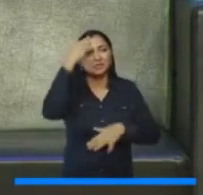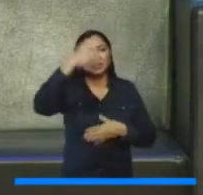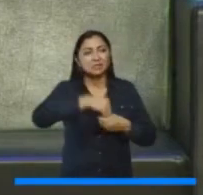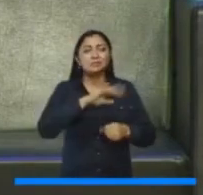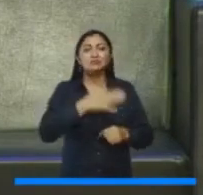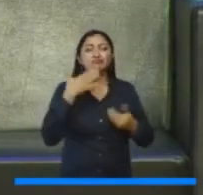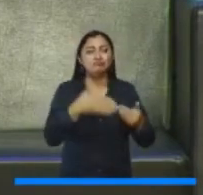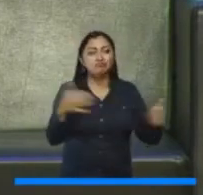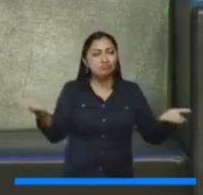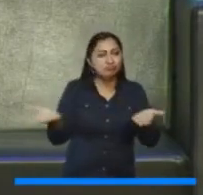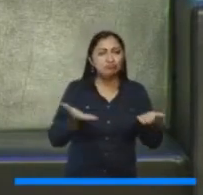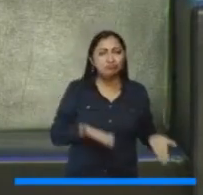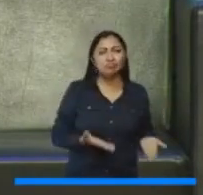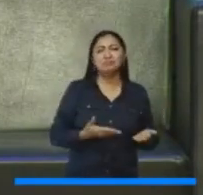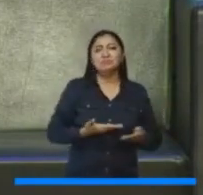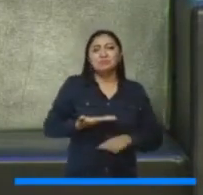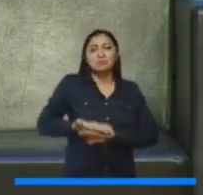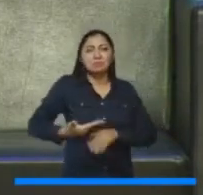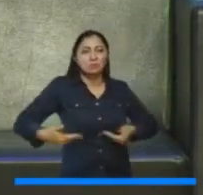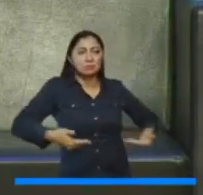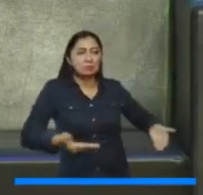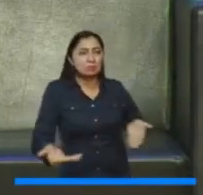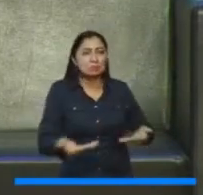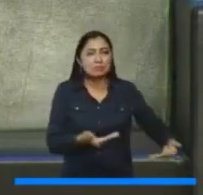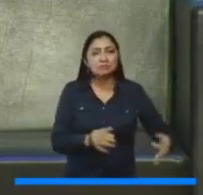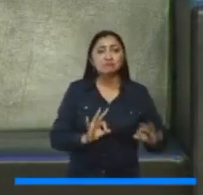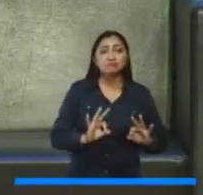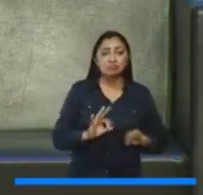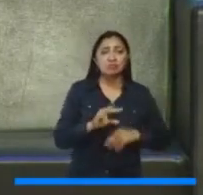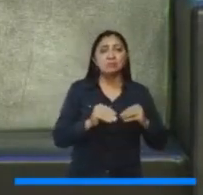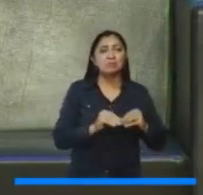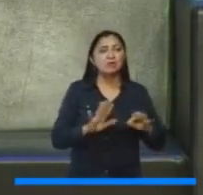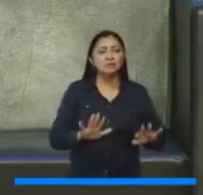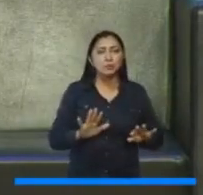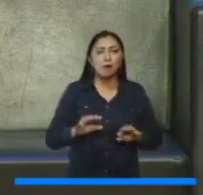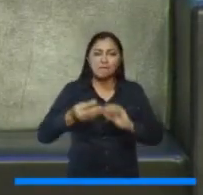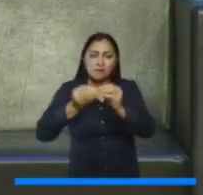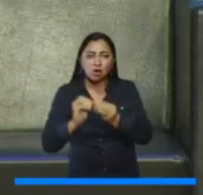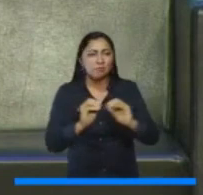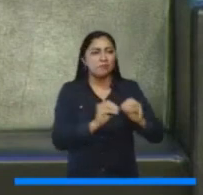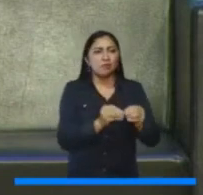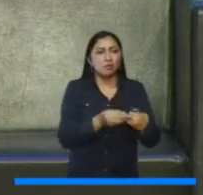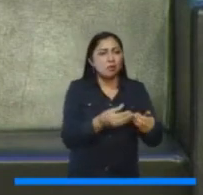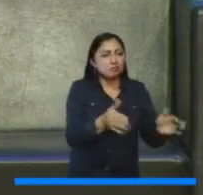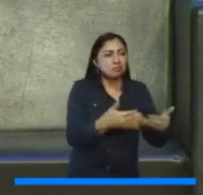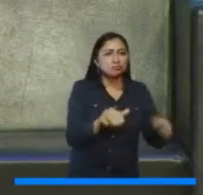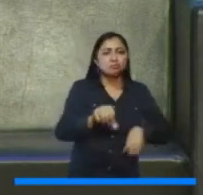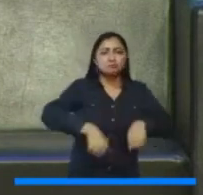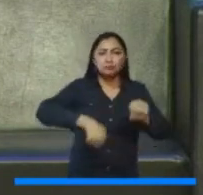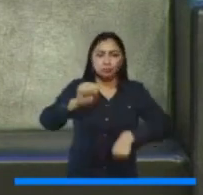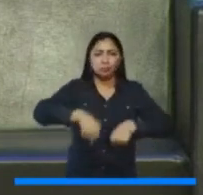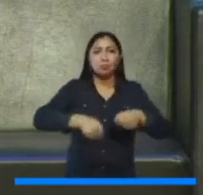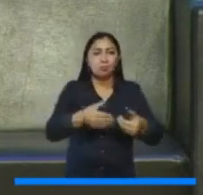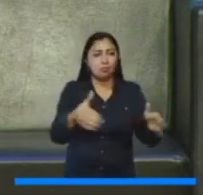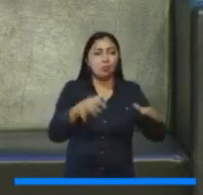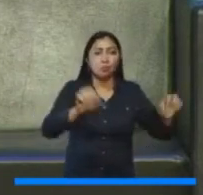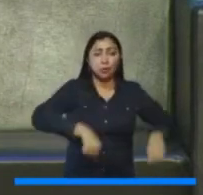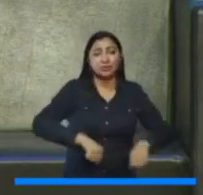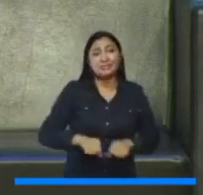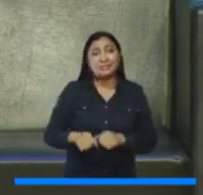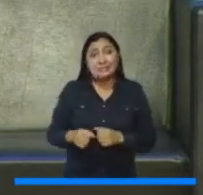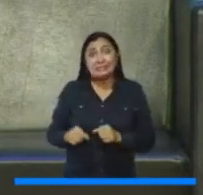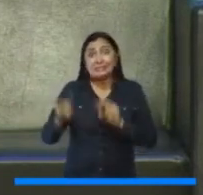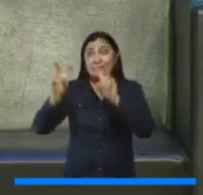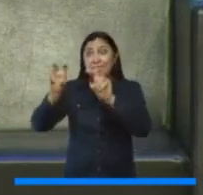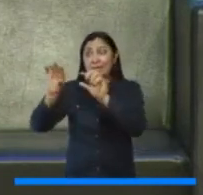propositiva, buscando alternativas y posibilidades. hablar de este tema es complejo y